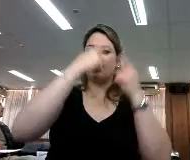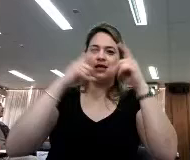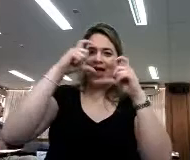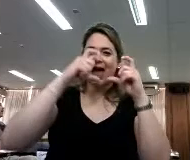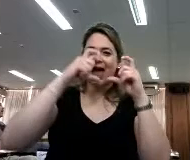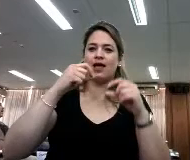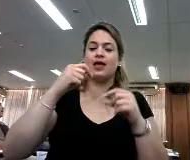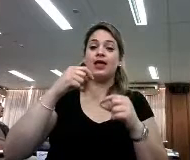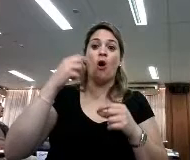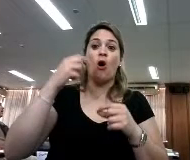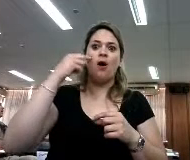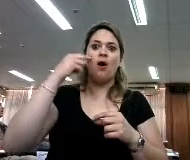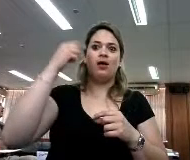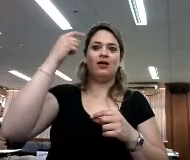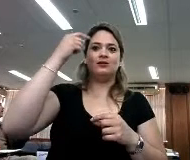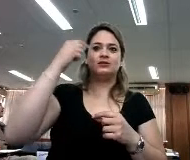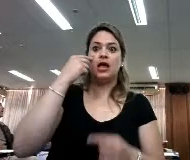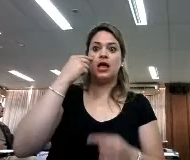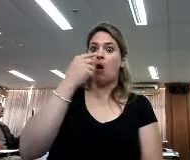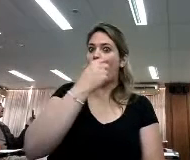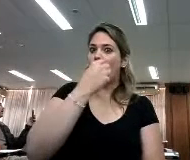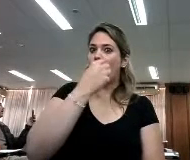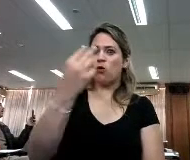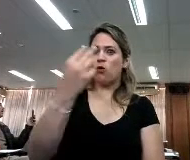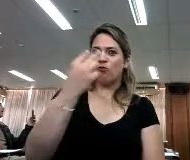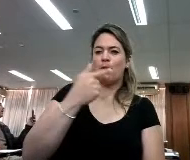pensamiento, leo en tus ojos que mientes.